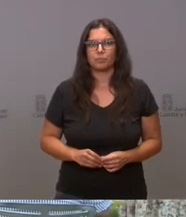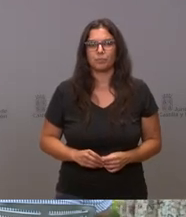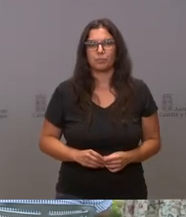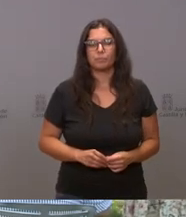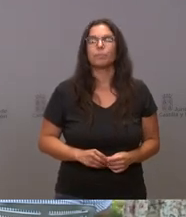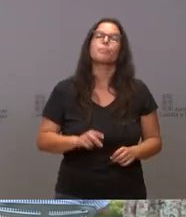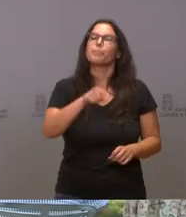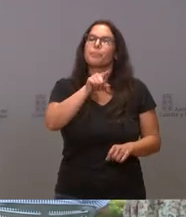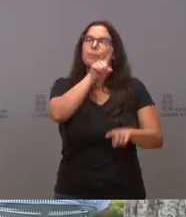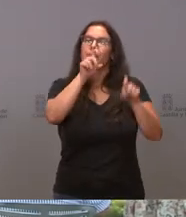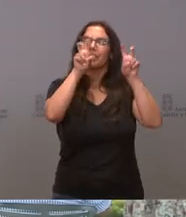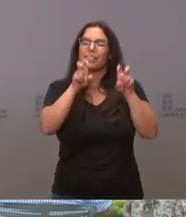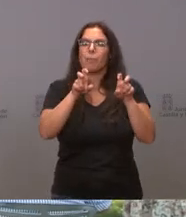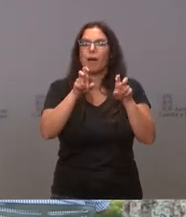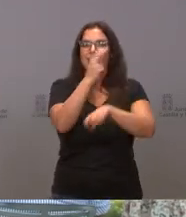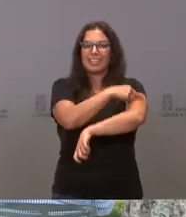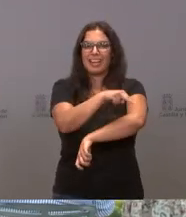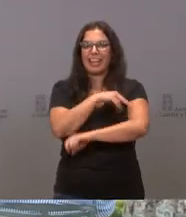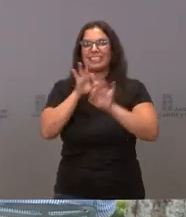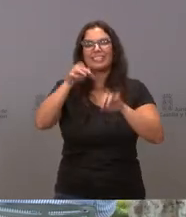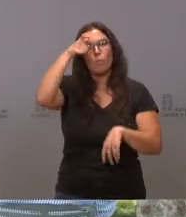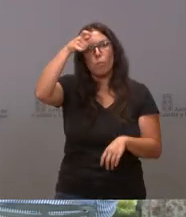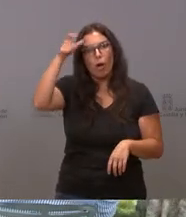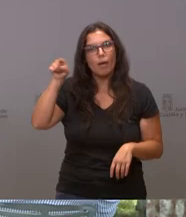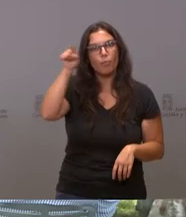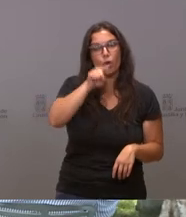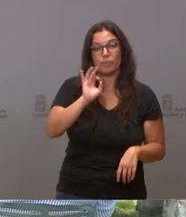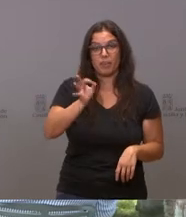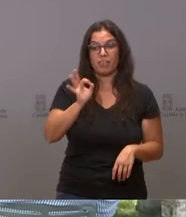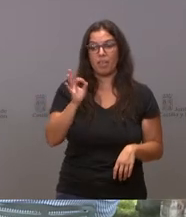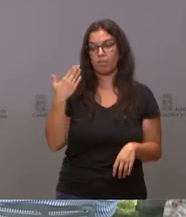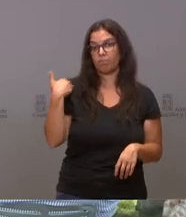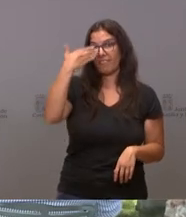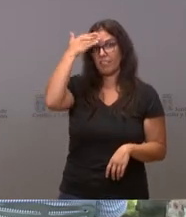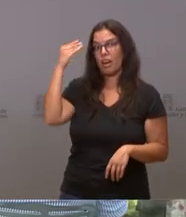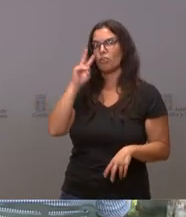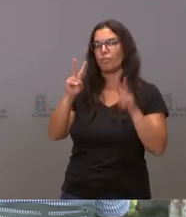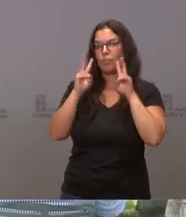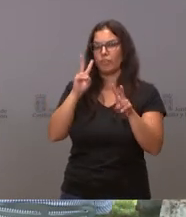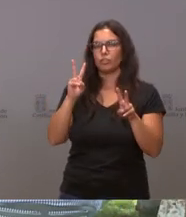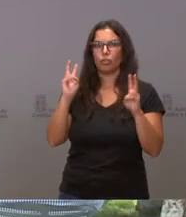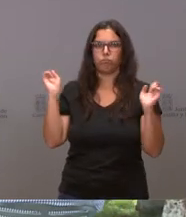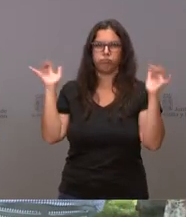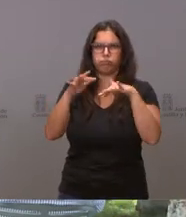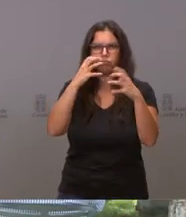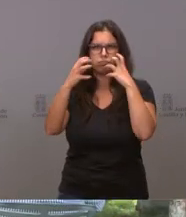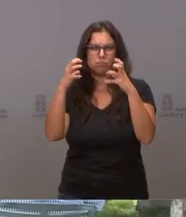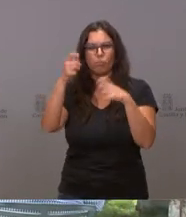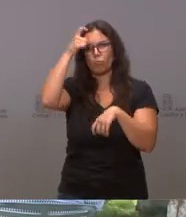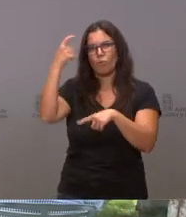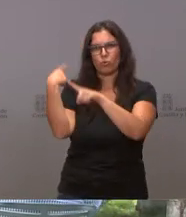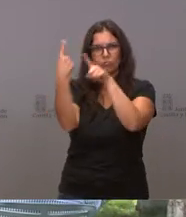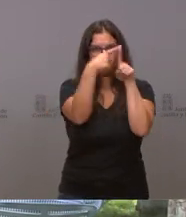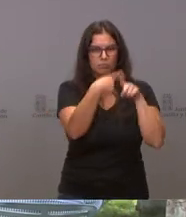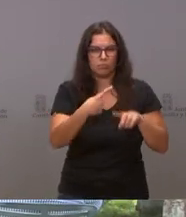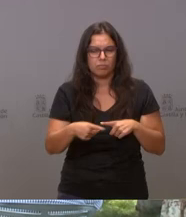Sobre el tema de la sanidad rural, es verdad que durante este verano hemos visto numerosas concentraciones en muchos pueblos de Castilla y León